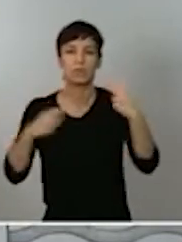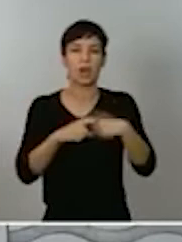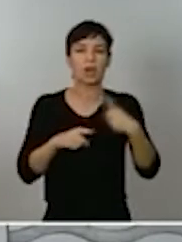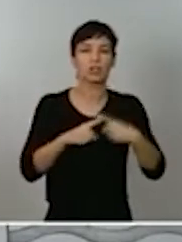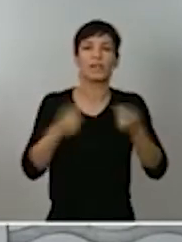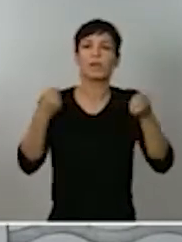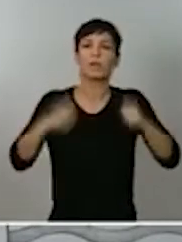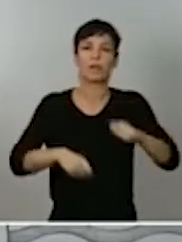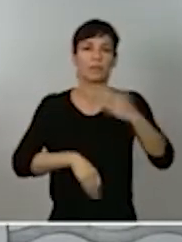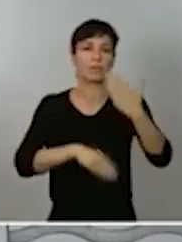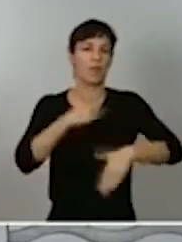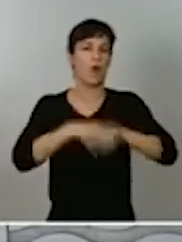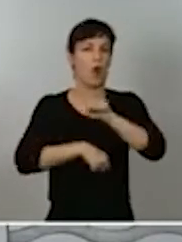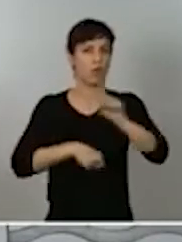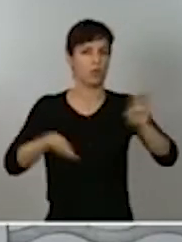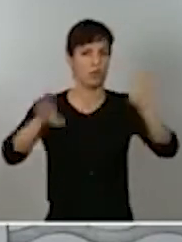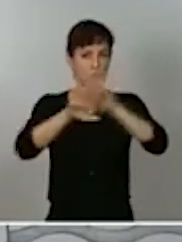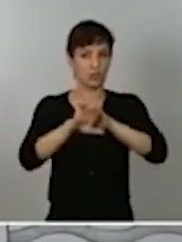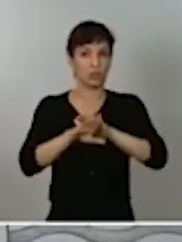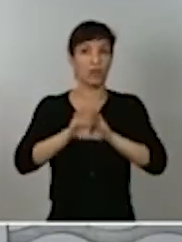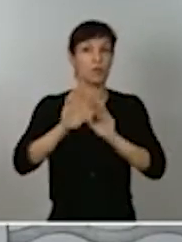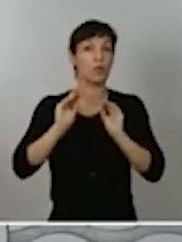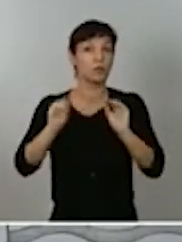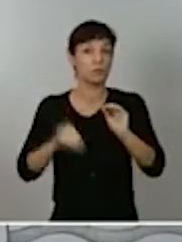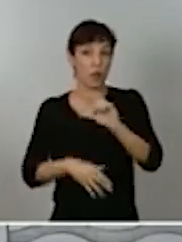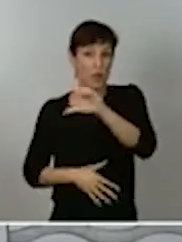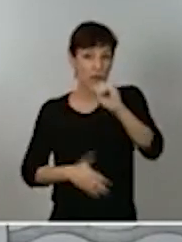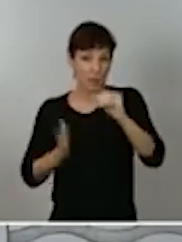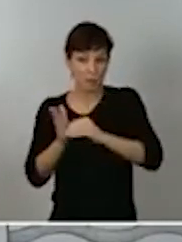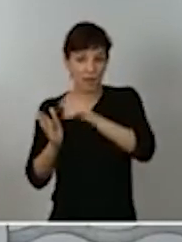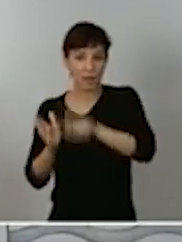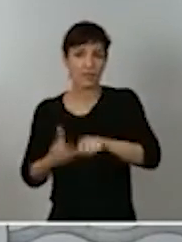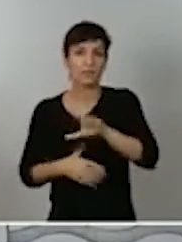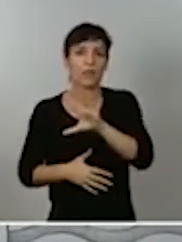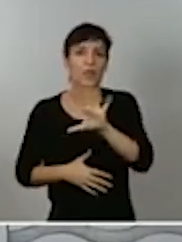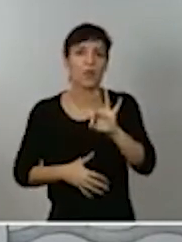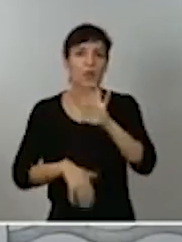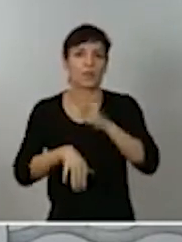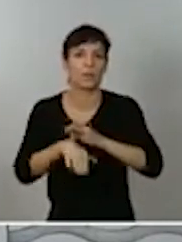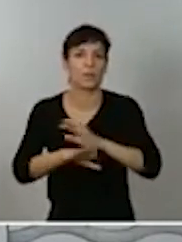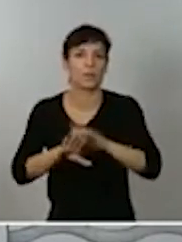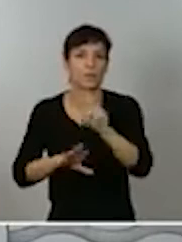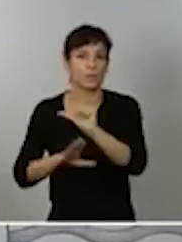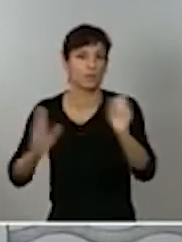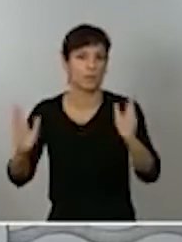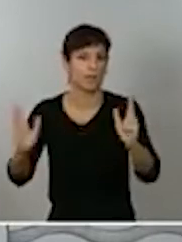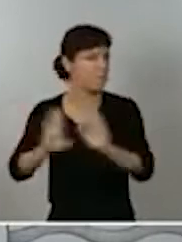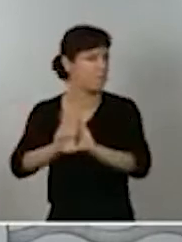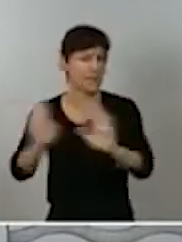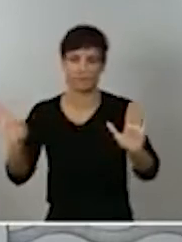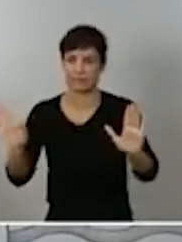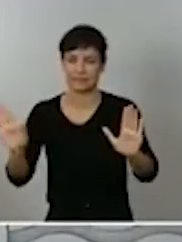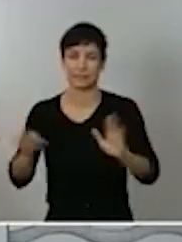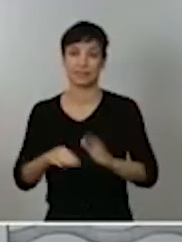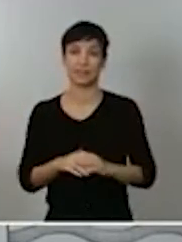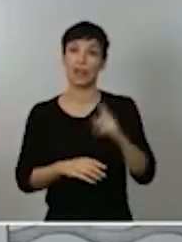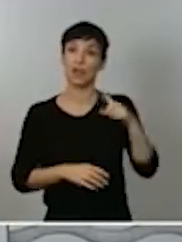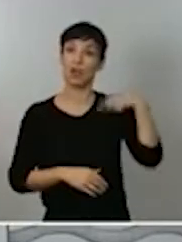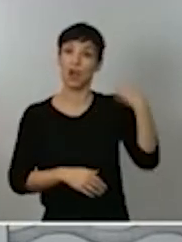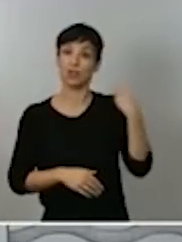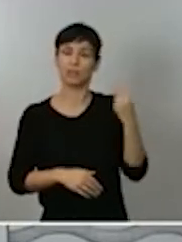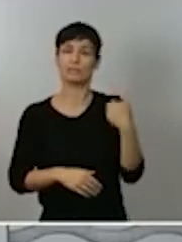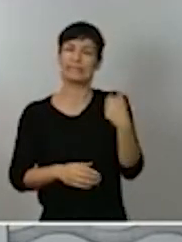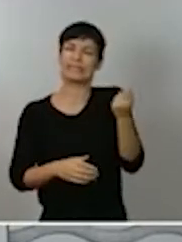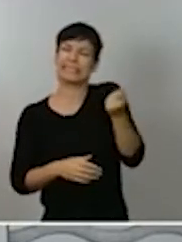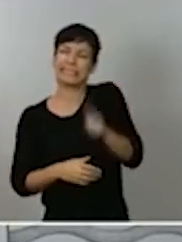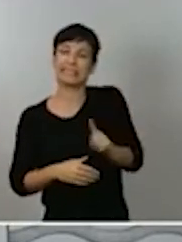pero con una incidencia de tan solo 50 casos por 100.000 habitantes en una semana. En Londres existen medidas similares, pero su